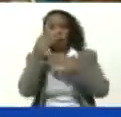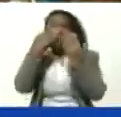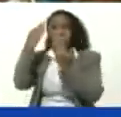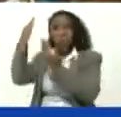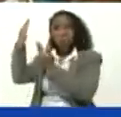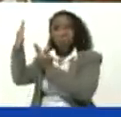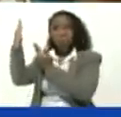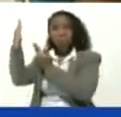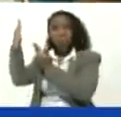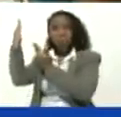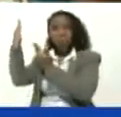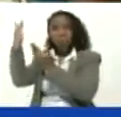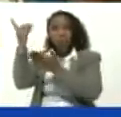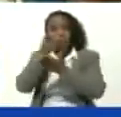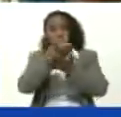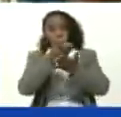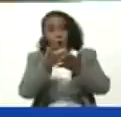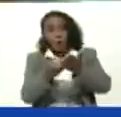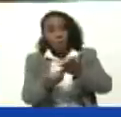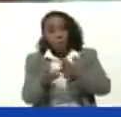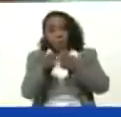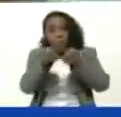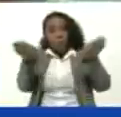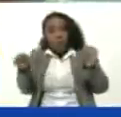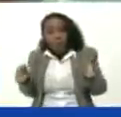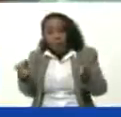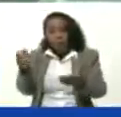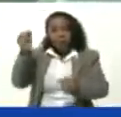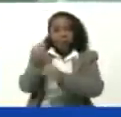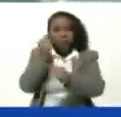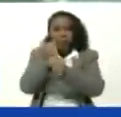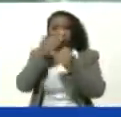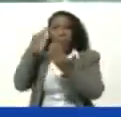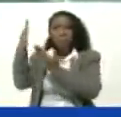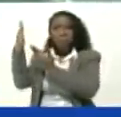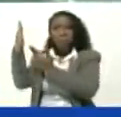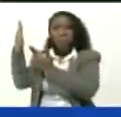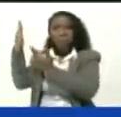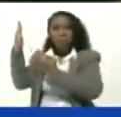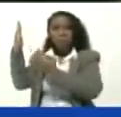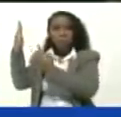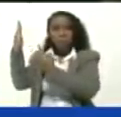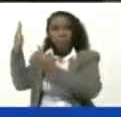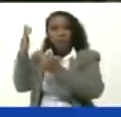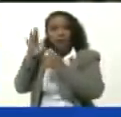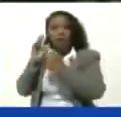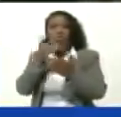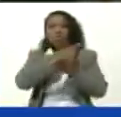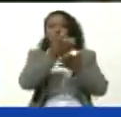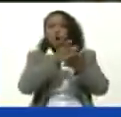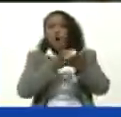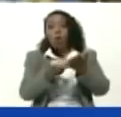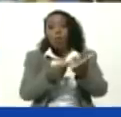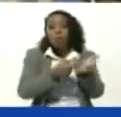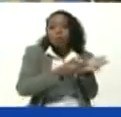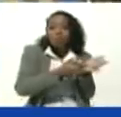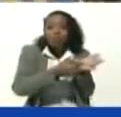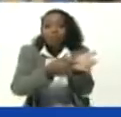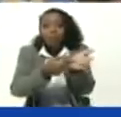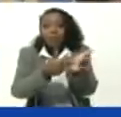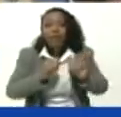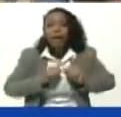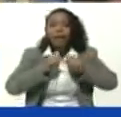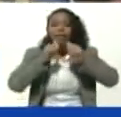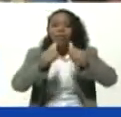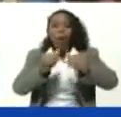Estos documentos Metodológicos Todo lo que ustedes ven aquí Fíjense Este documento Se inició